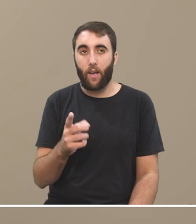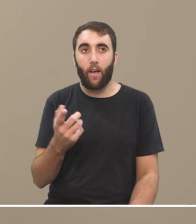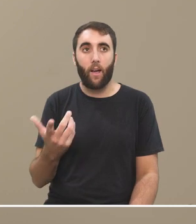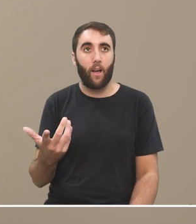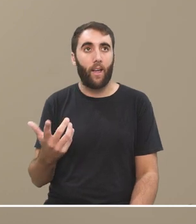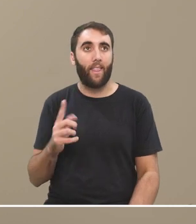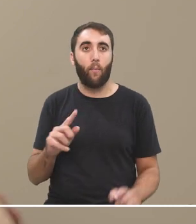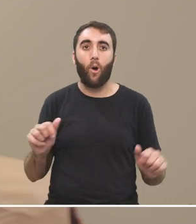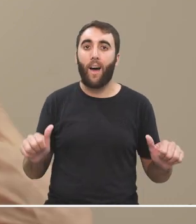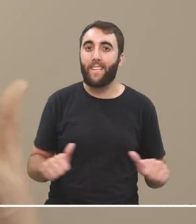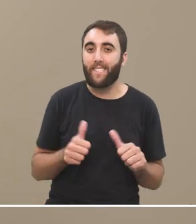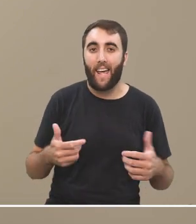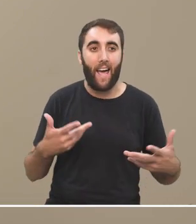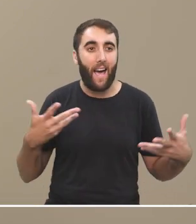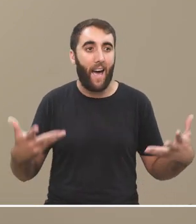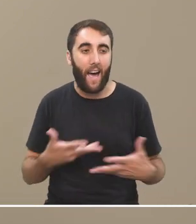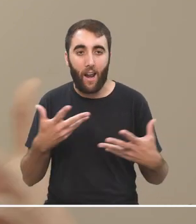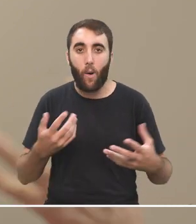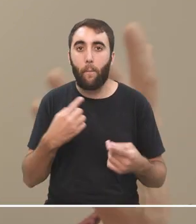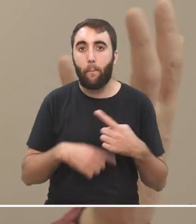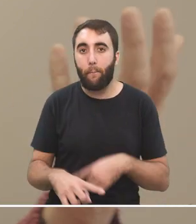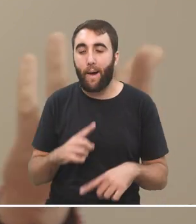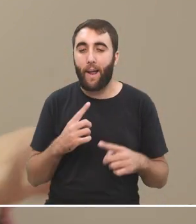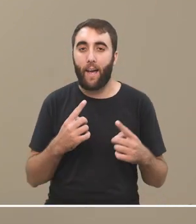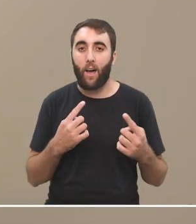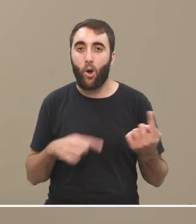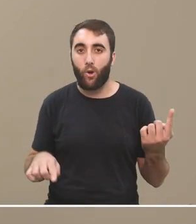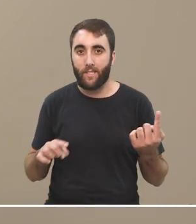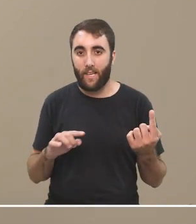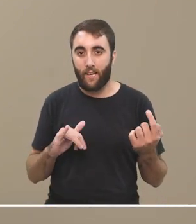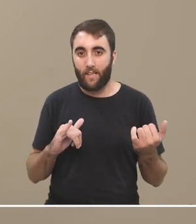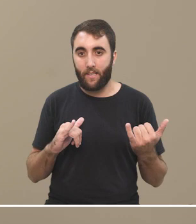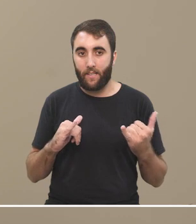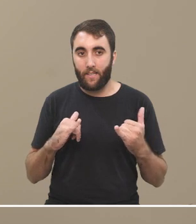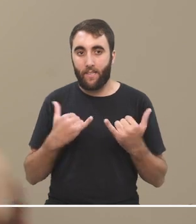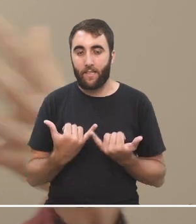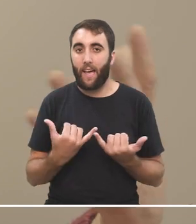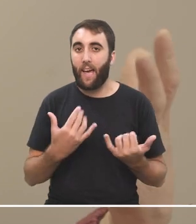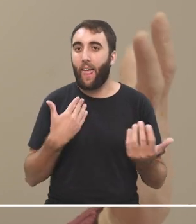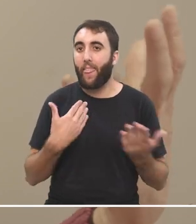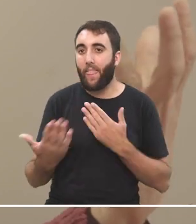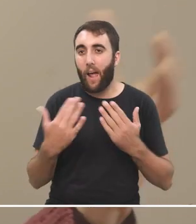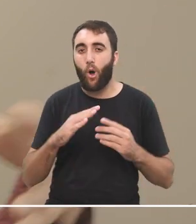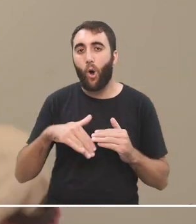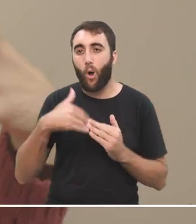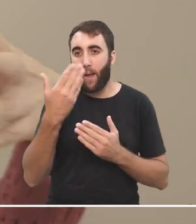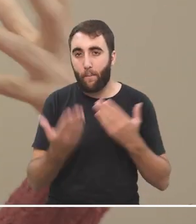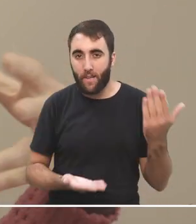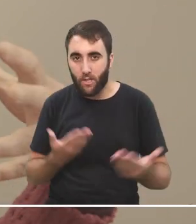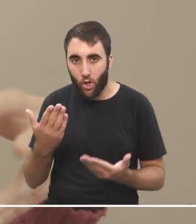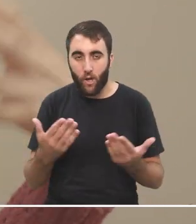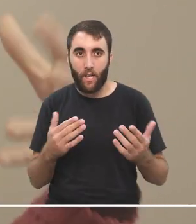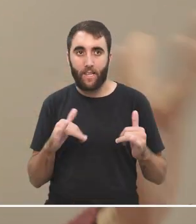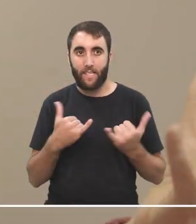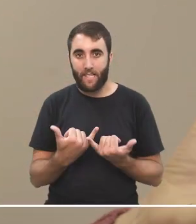hacer algo para que de alguna manera los rituales de diálogo con el otro sobre todo con el